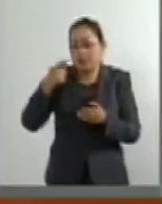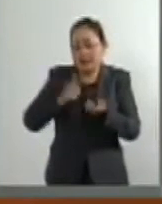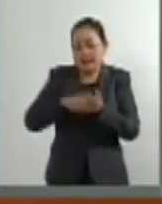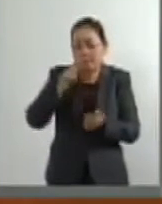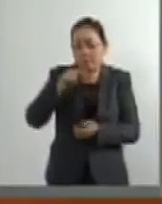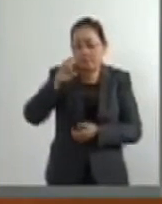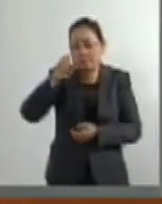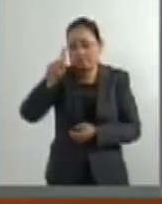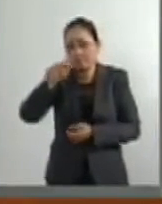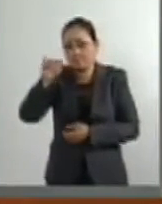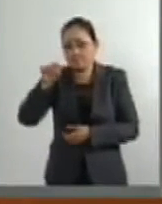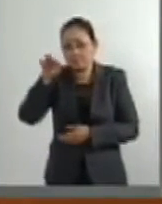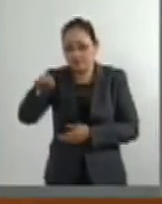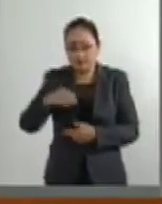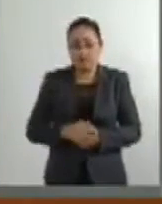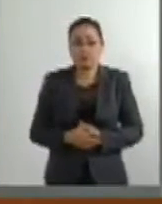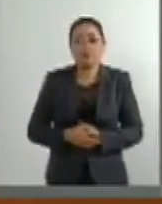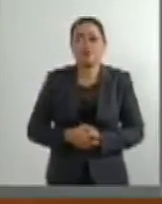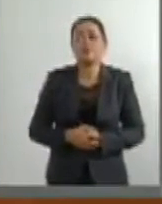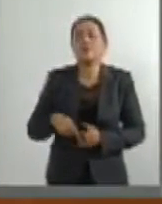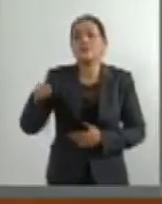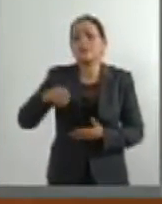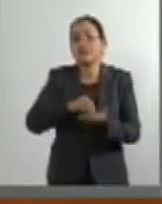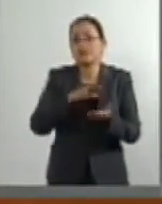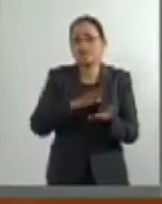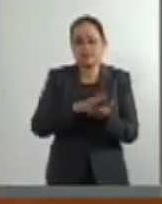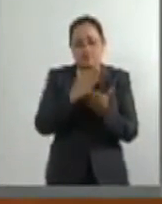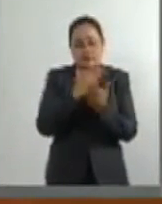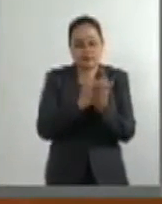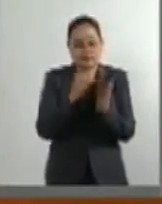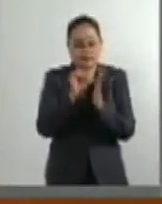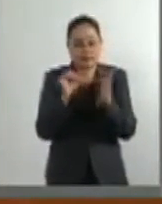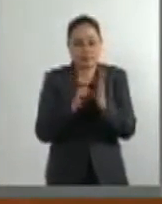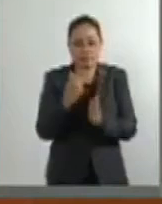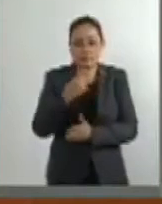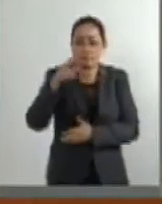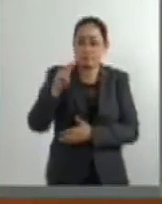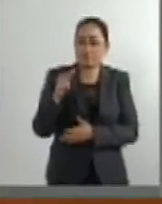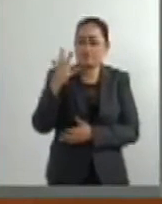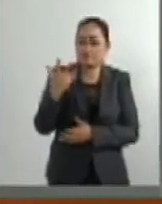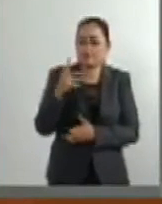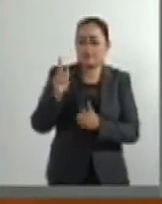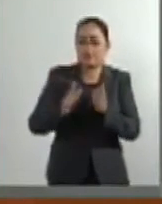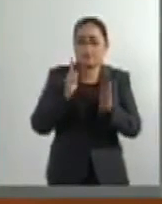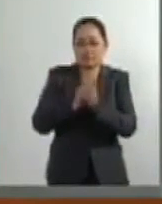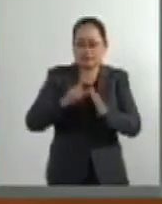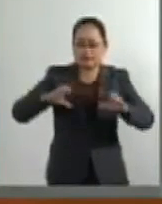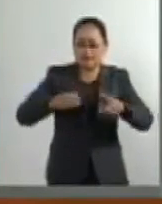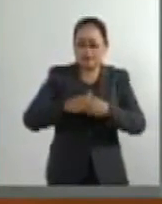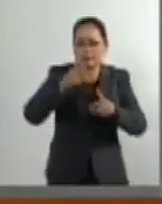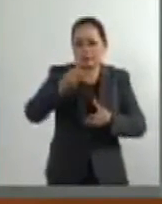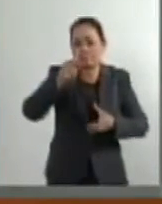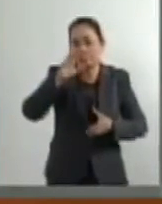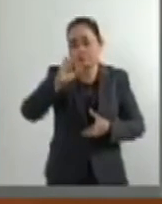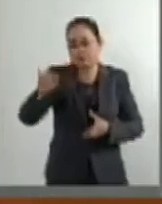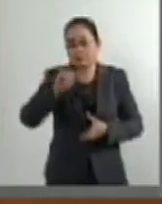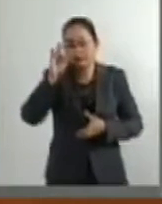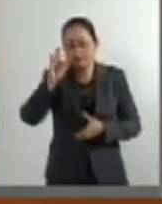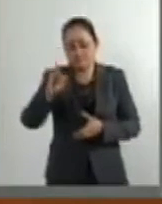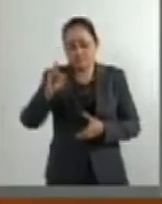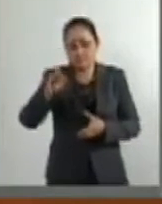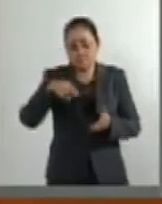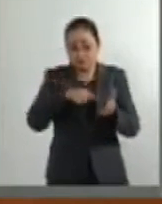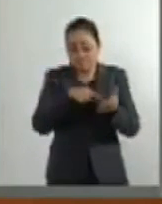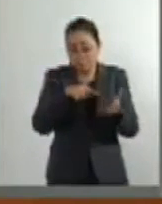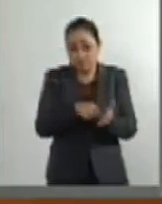de la Federación que establece en el artículo 185 de la Ley Orgánica del Poder Judicial de la Federación y de